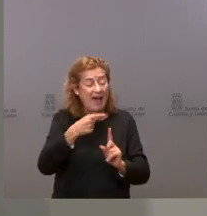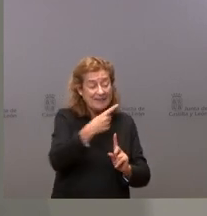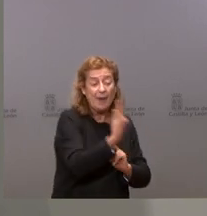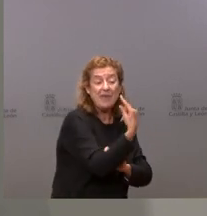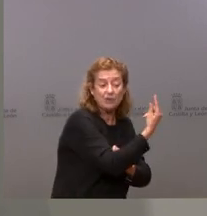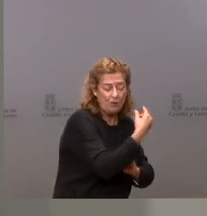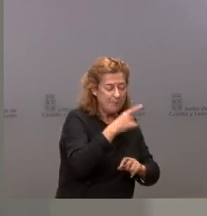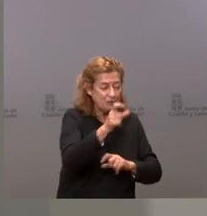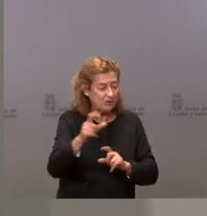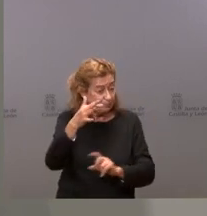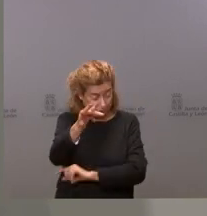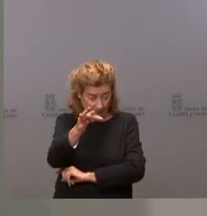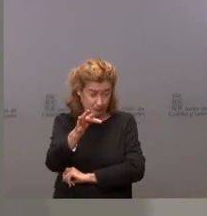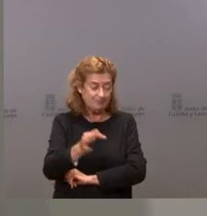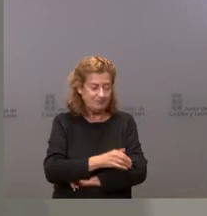positivo.